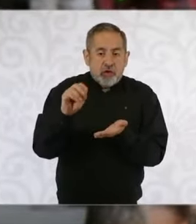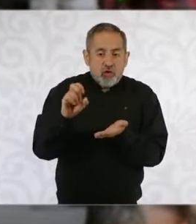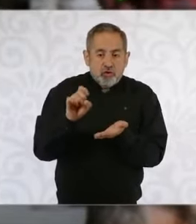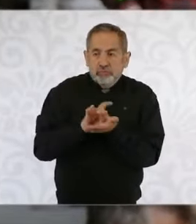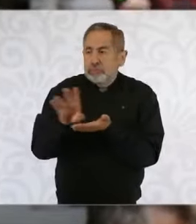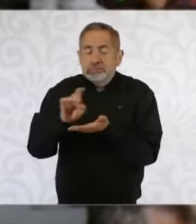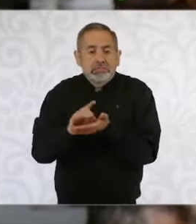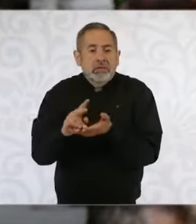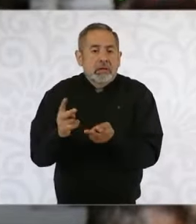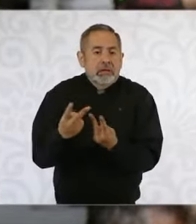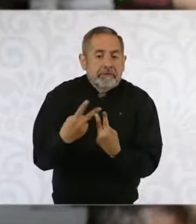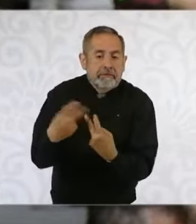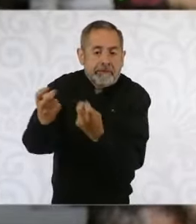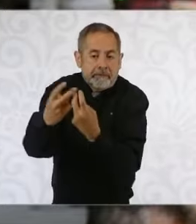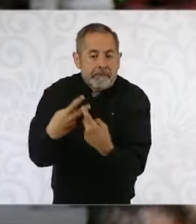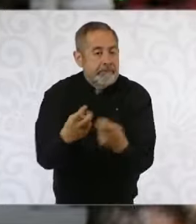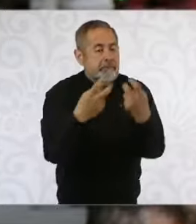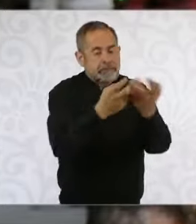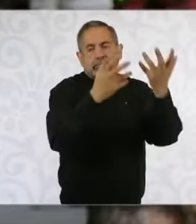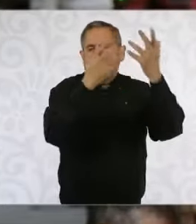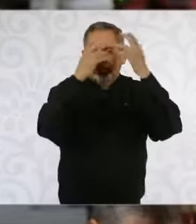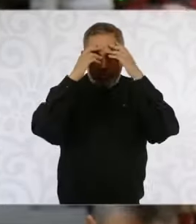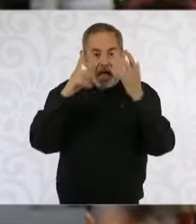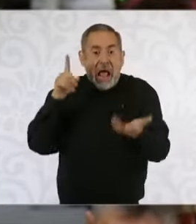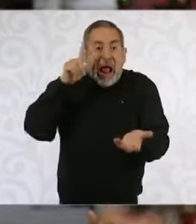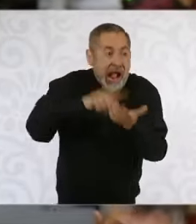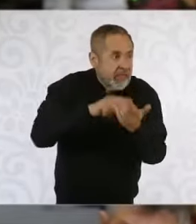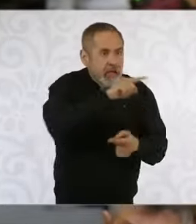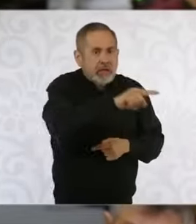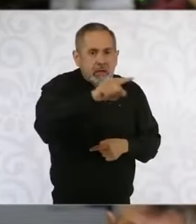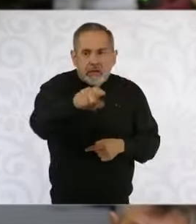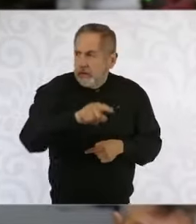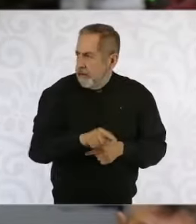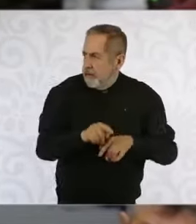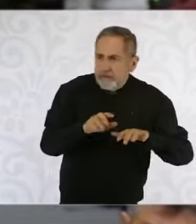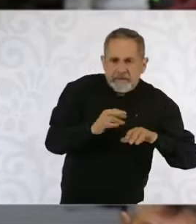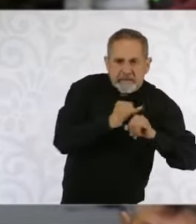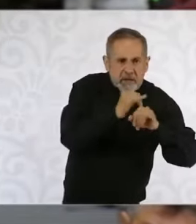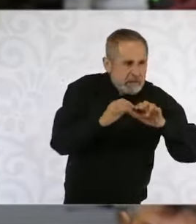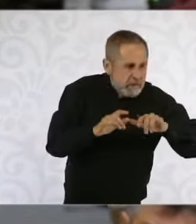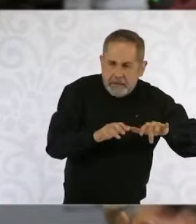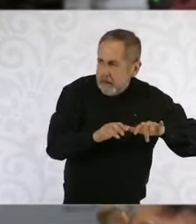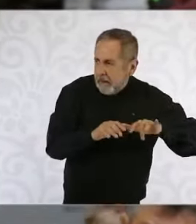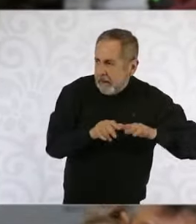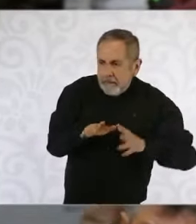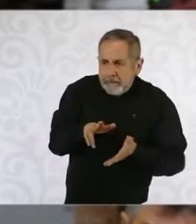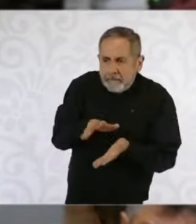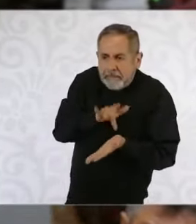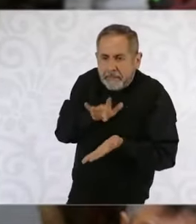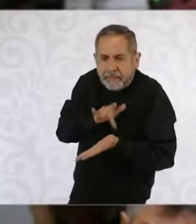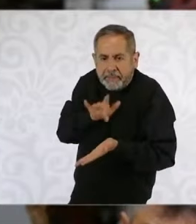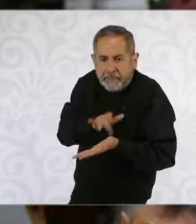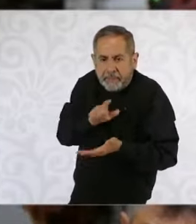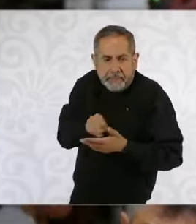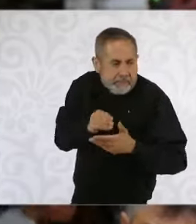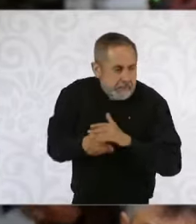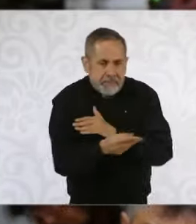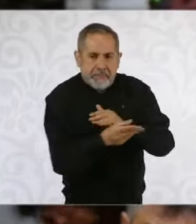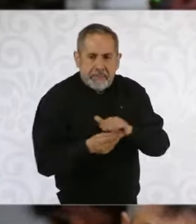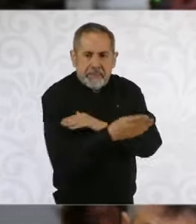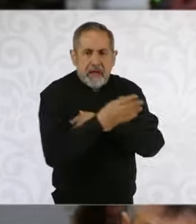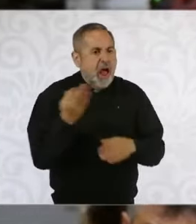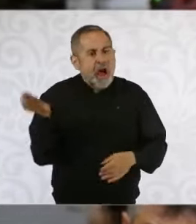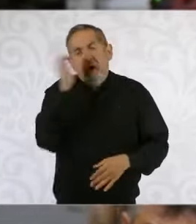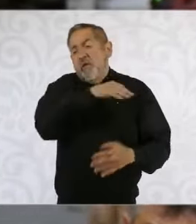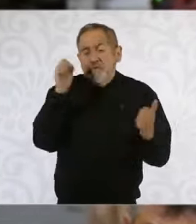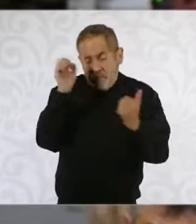pues gente que trabaja al interior inclusive de estas dependencias o de estas instituciones bancarias han comenzado ya a hacer fraudes.